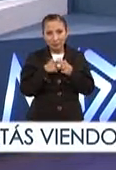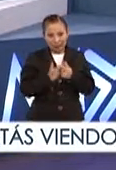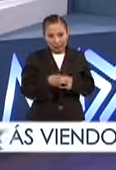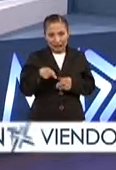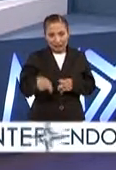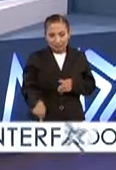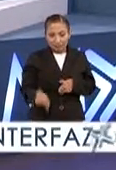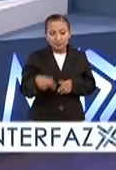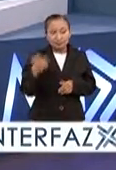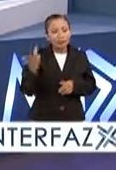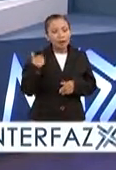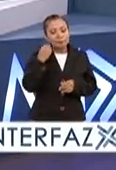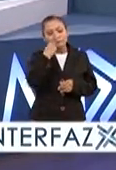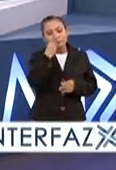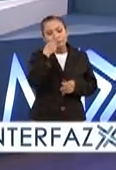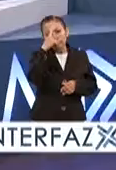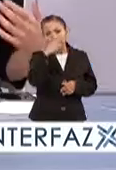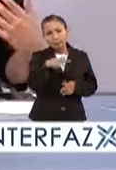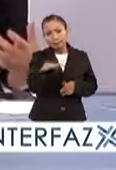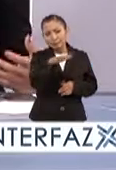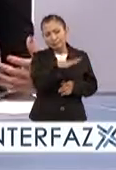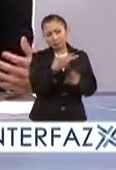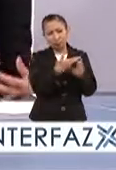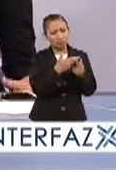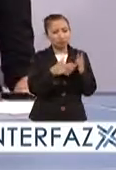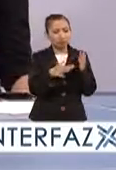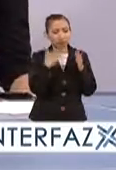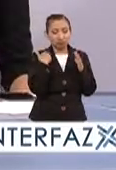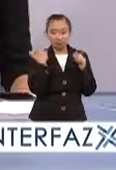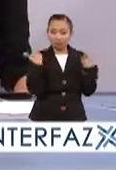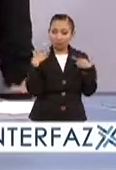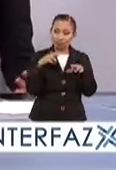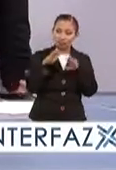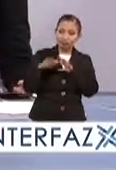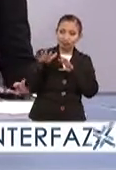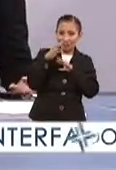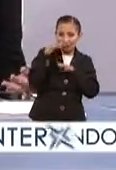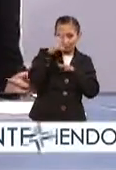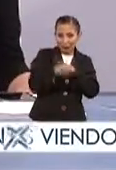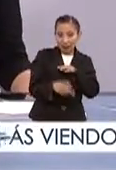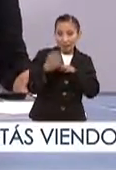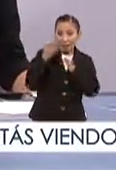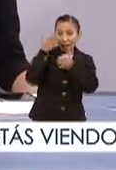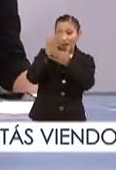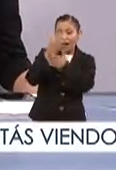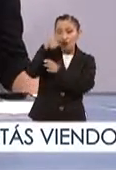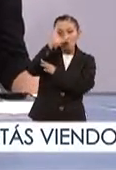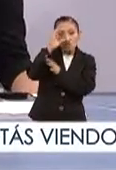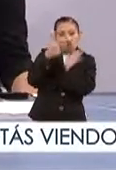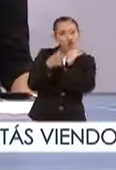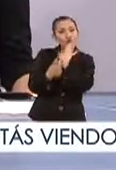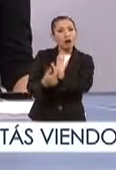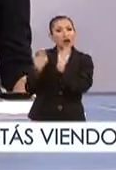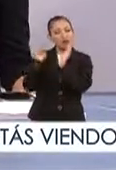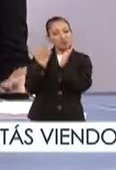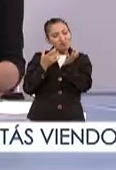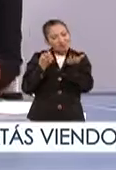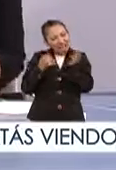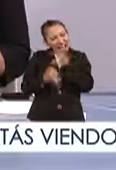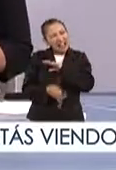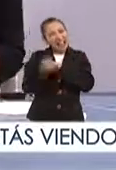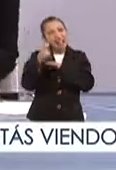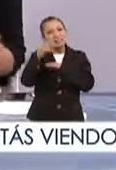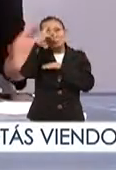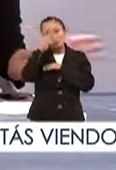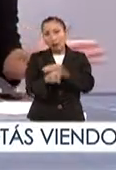al aire sobre la gastronomía mexicana, que es una de las grandes embajadoras de nuestro país para llevar la cultura y nuestra esencia a todos los